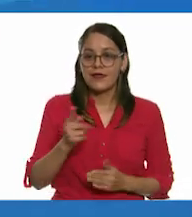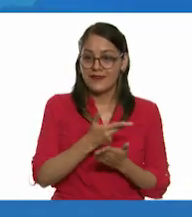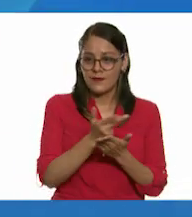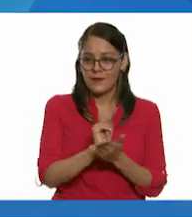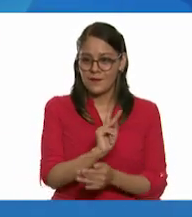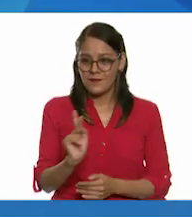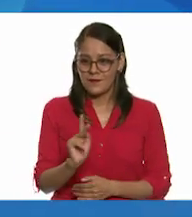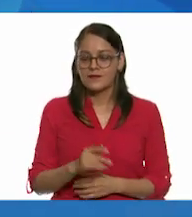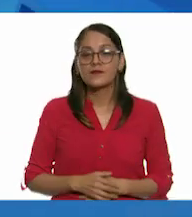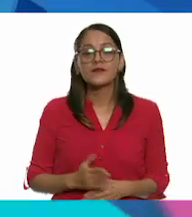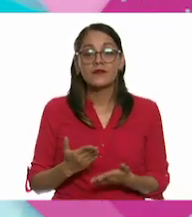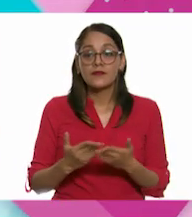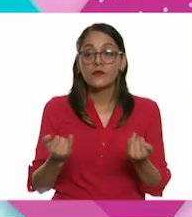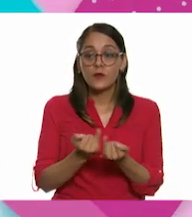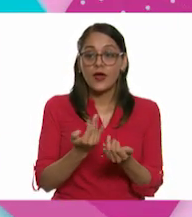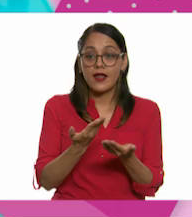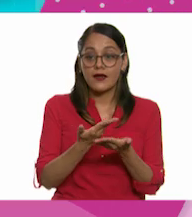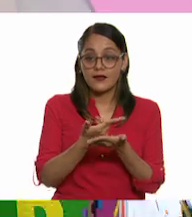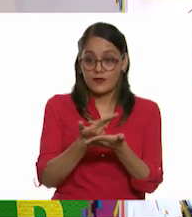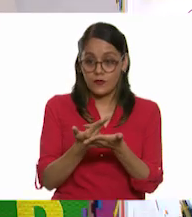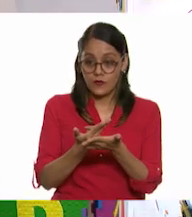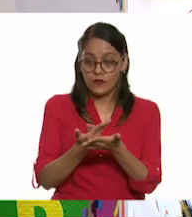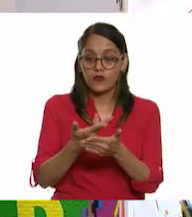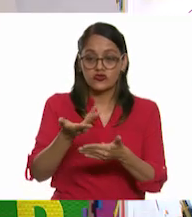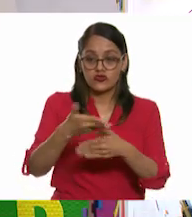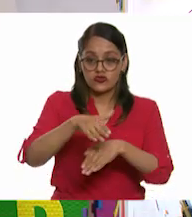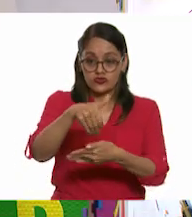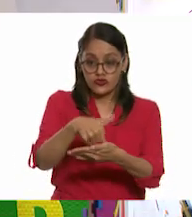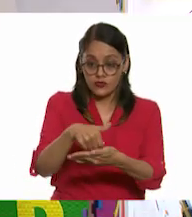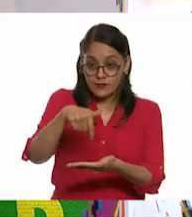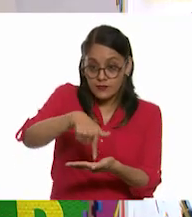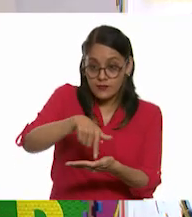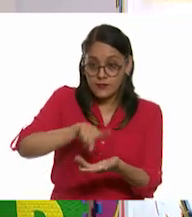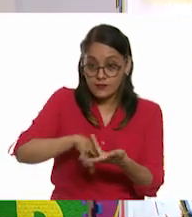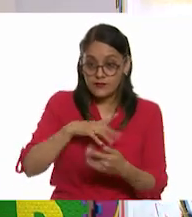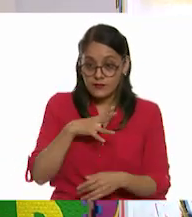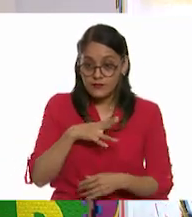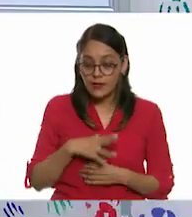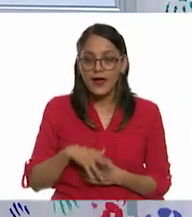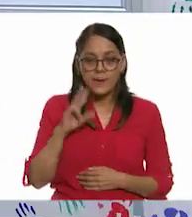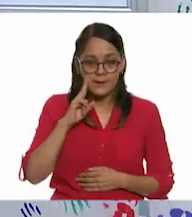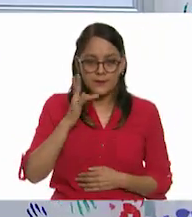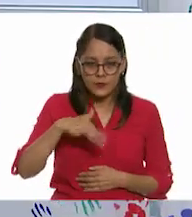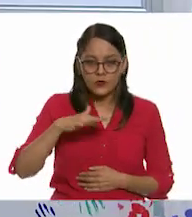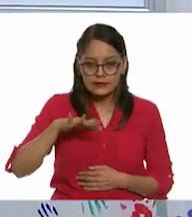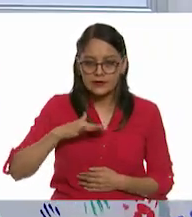Ya, y supongo que el sobre también contiene el dibujo. Es lo que voy a buscar. A ver. Hay que buscar, sí, hay que buscar.